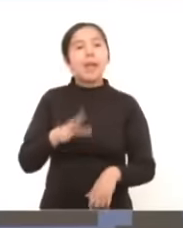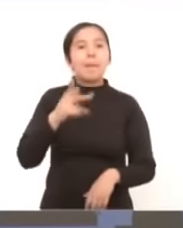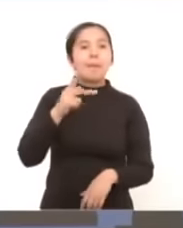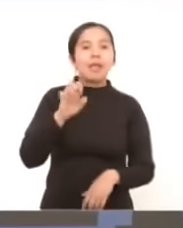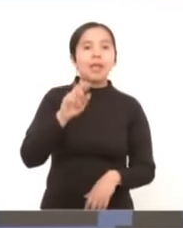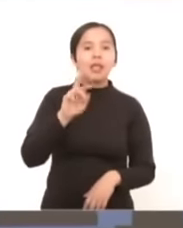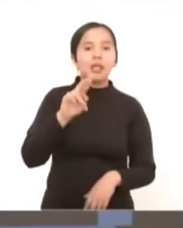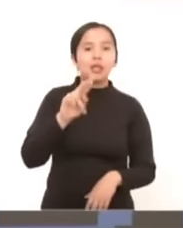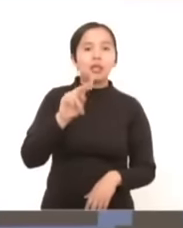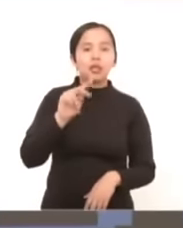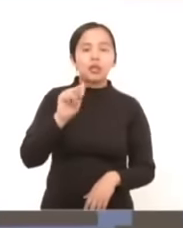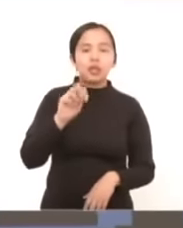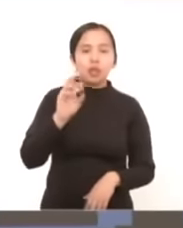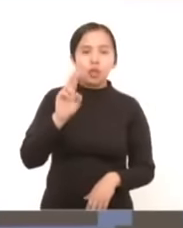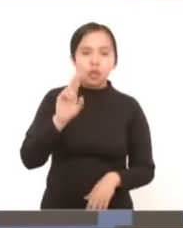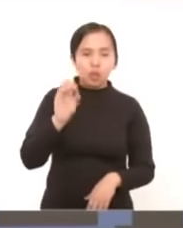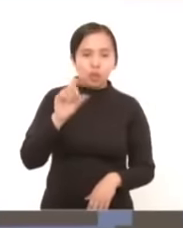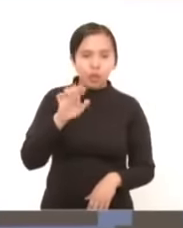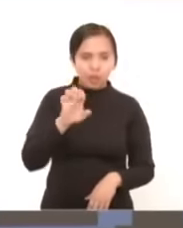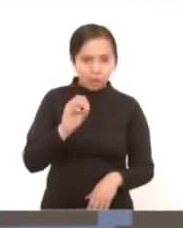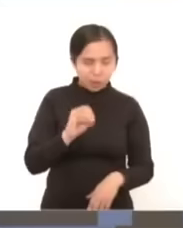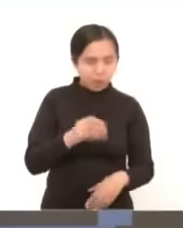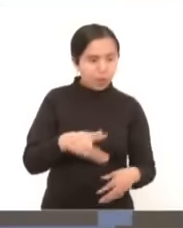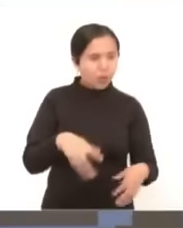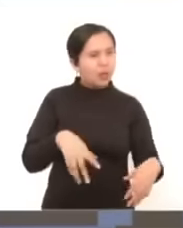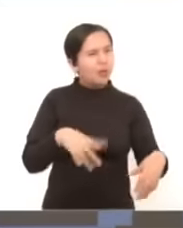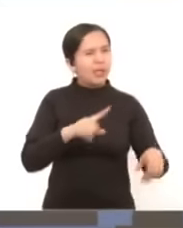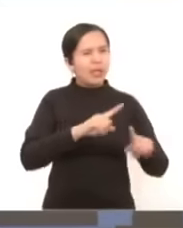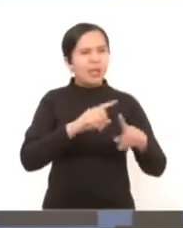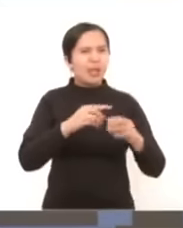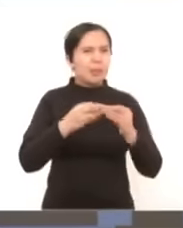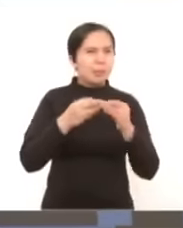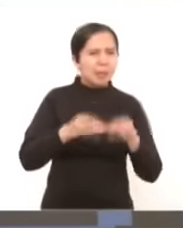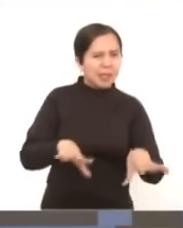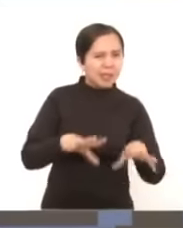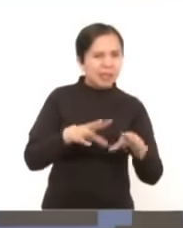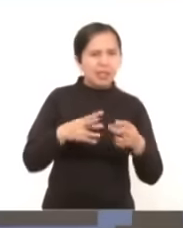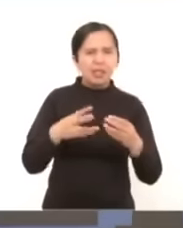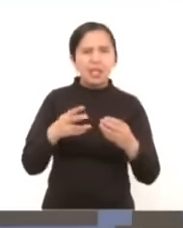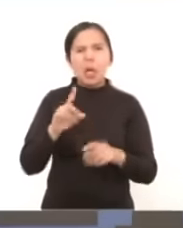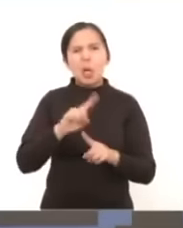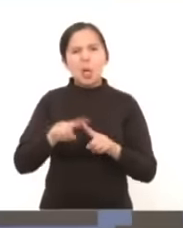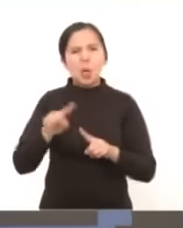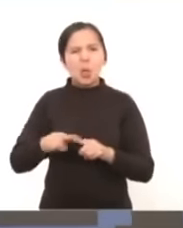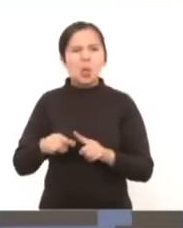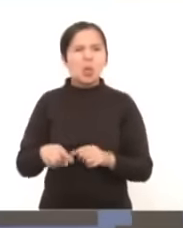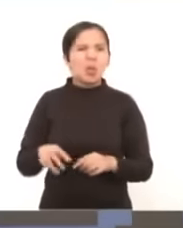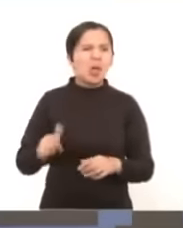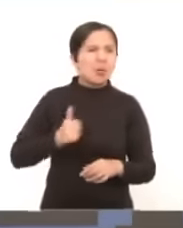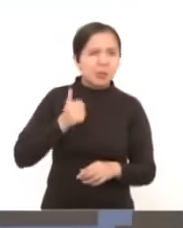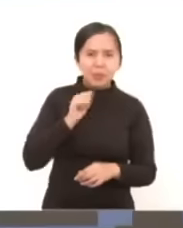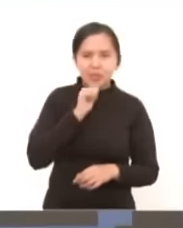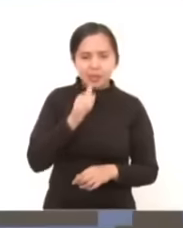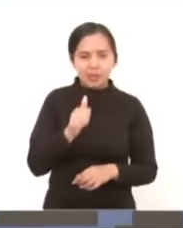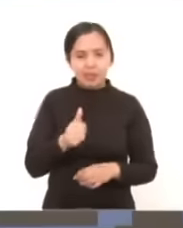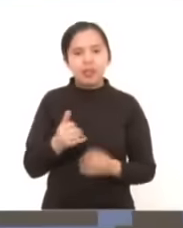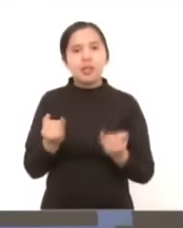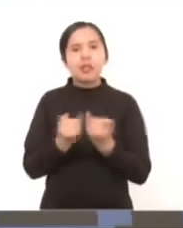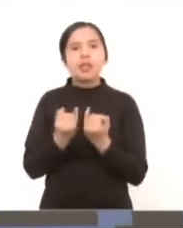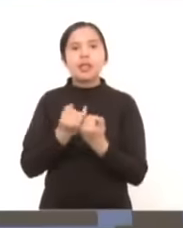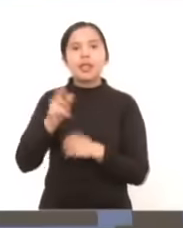petróleo por la vía del fracking o de la fractura hidráulica y también se está planteando la prohibición de los